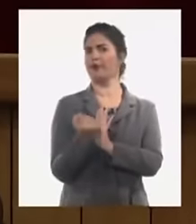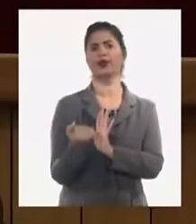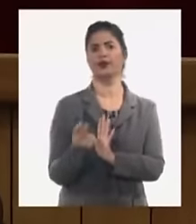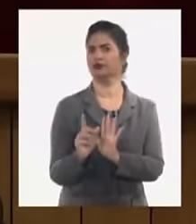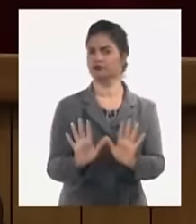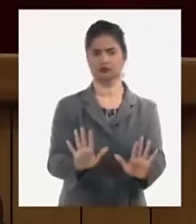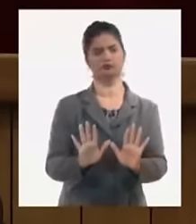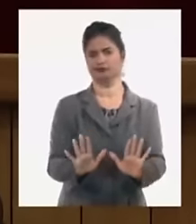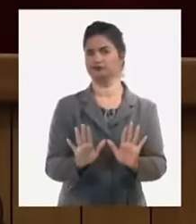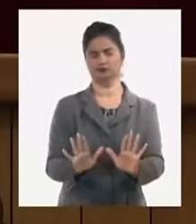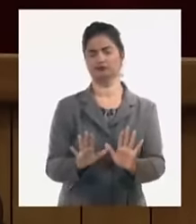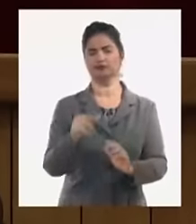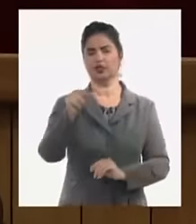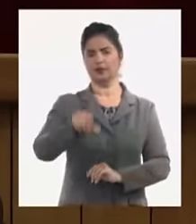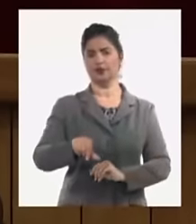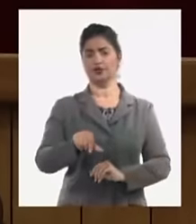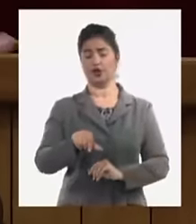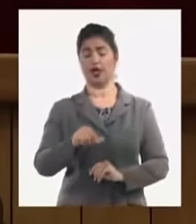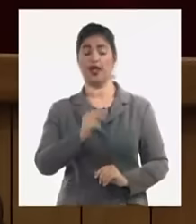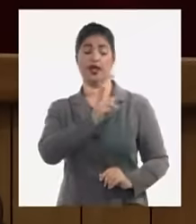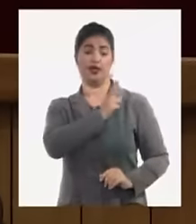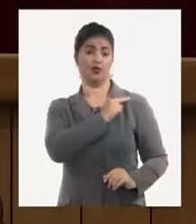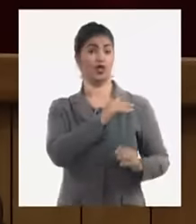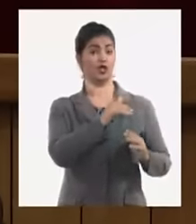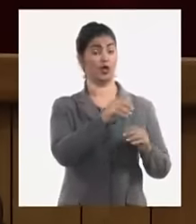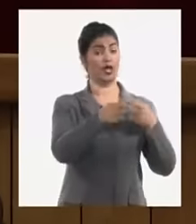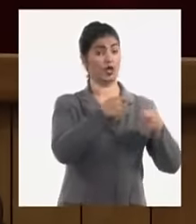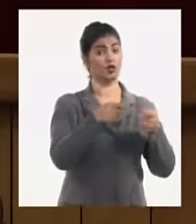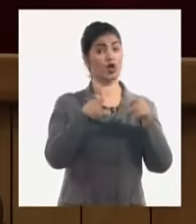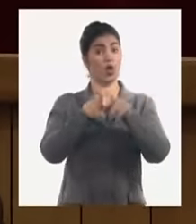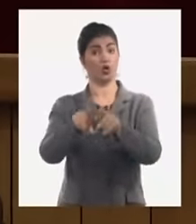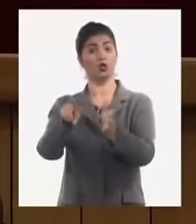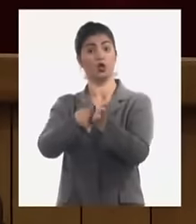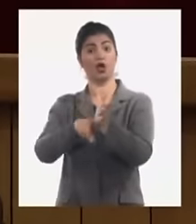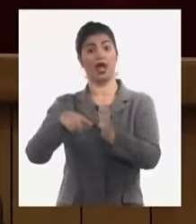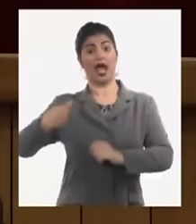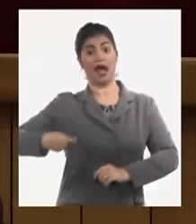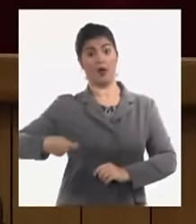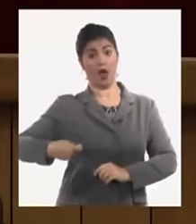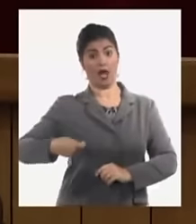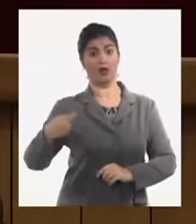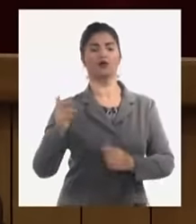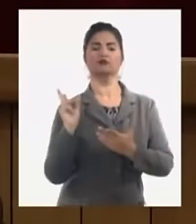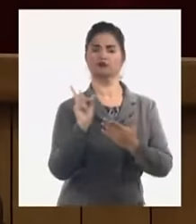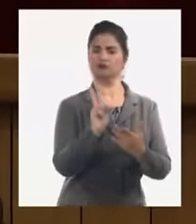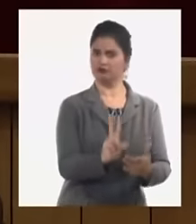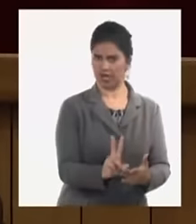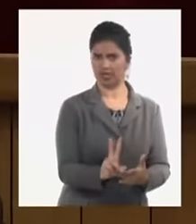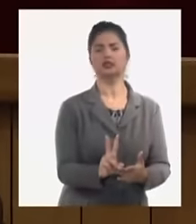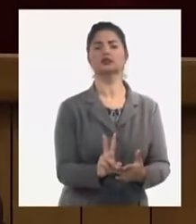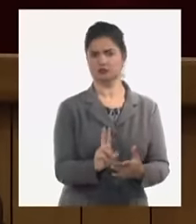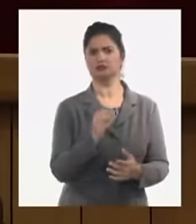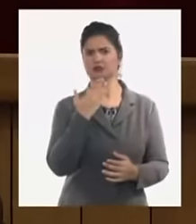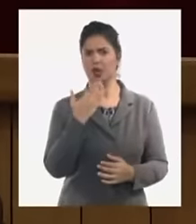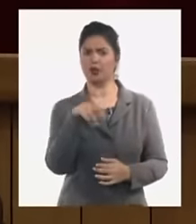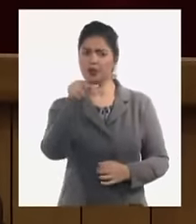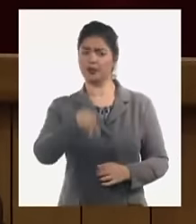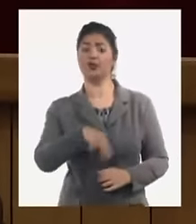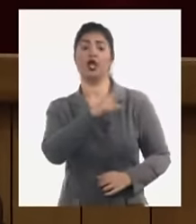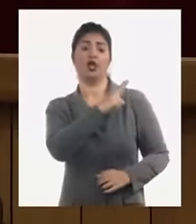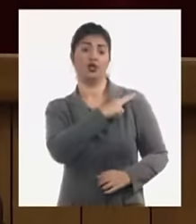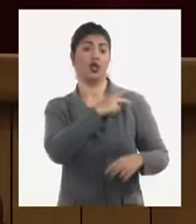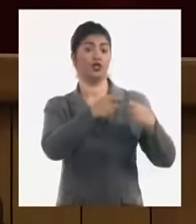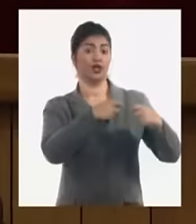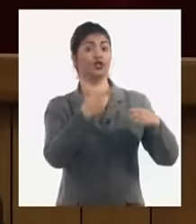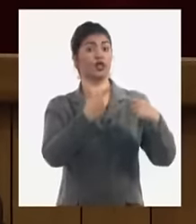abogados se está violando el plazo y más cuando vamos a transferir esto a los municipios es decir